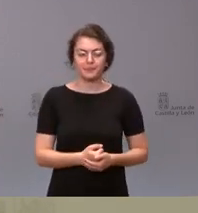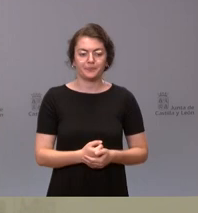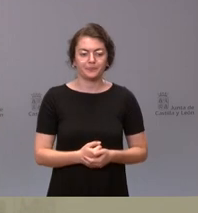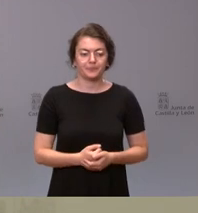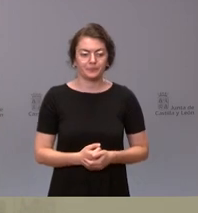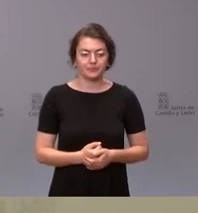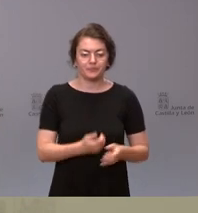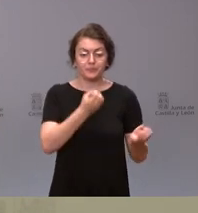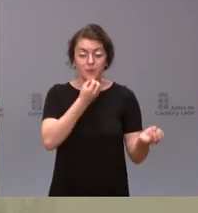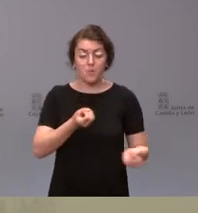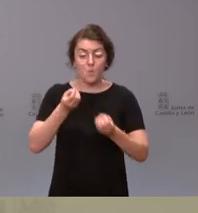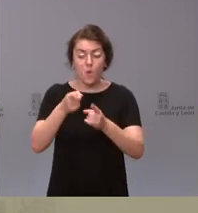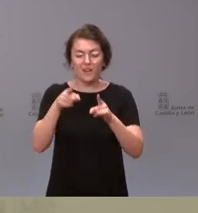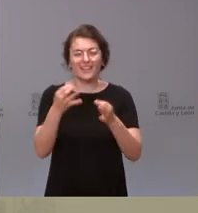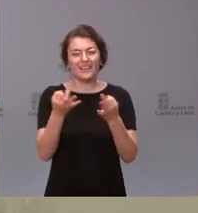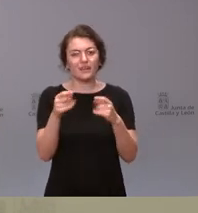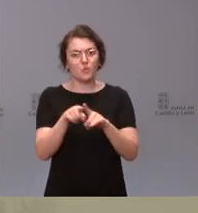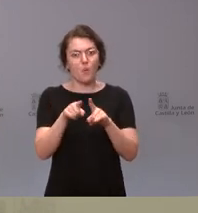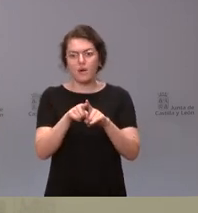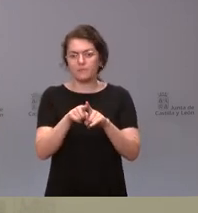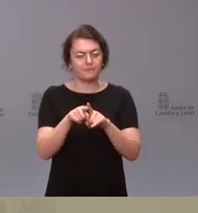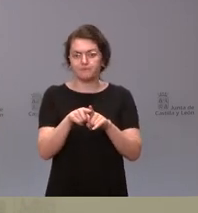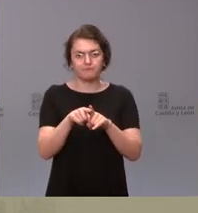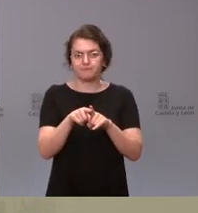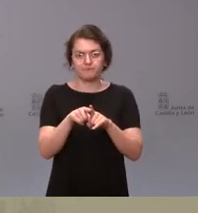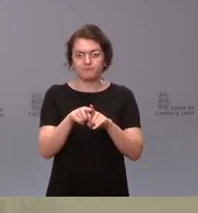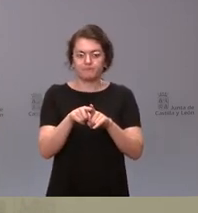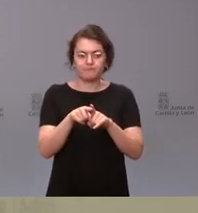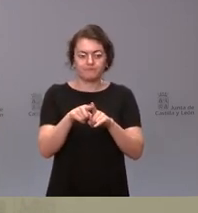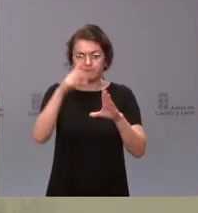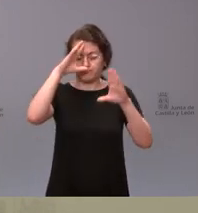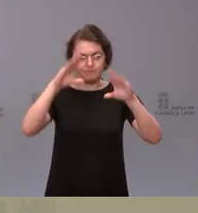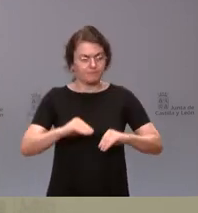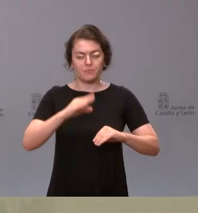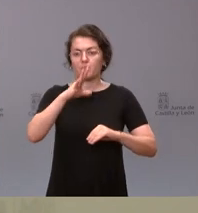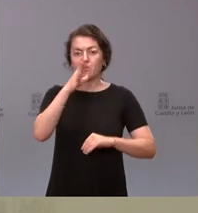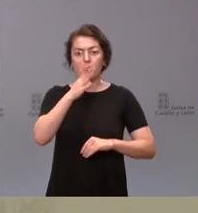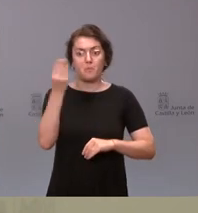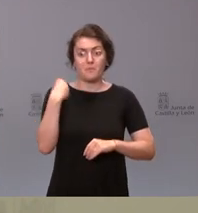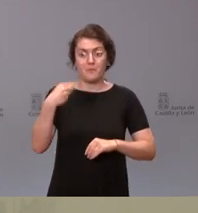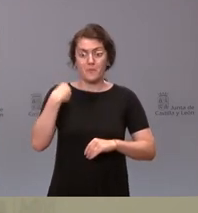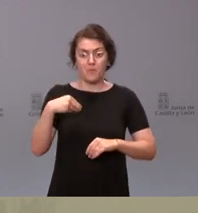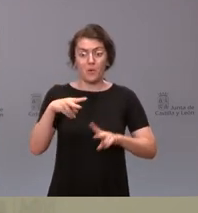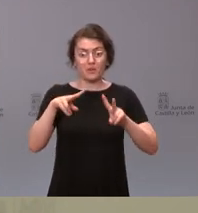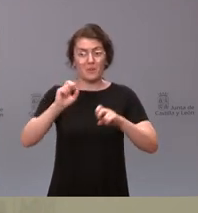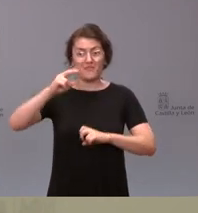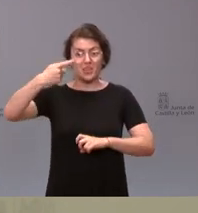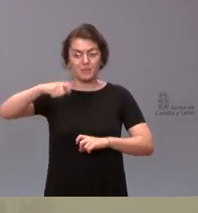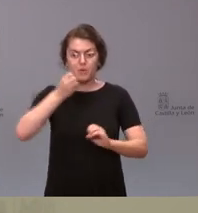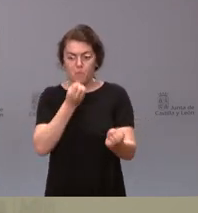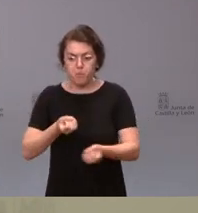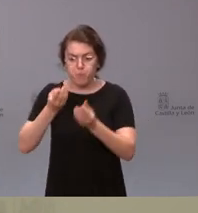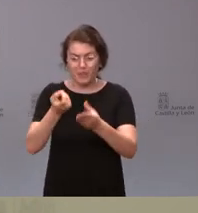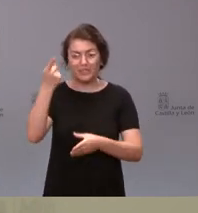plantean la más absoluta incredulidad tanto por las formas de hacer público el anuncio del vicepresidente como por el